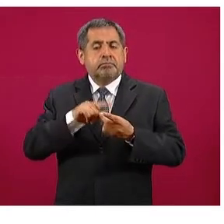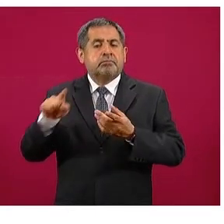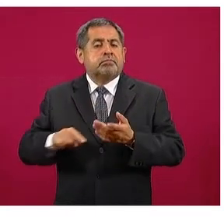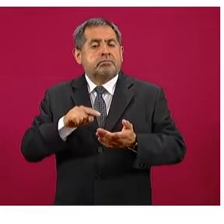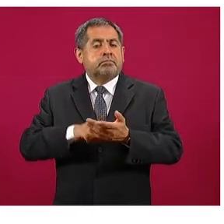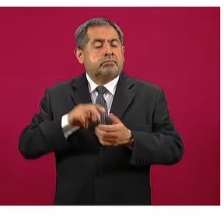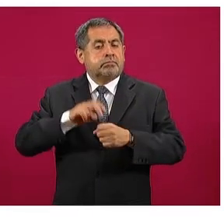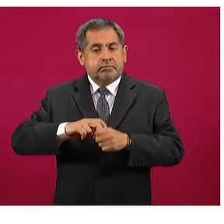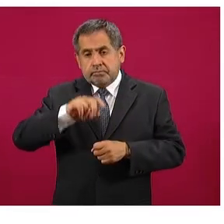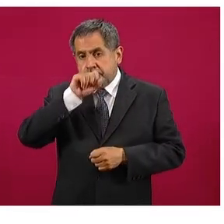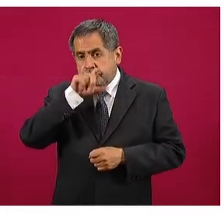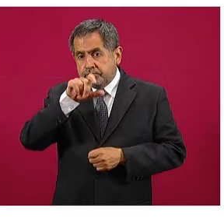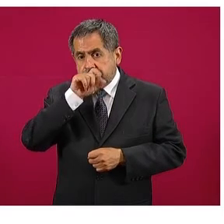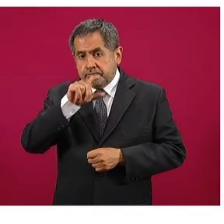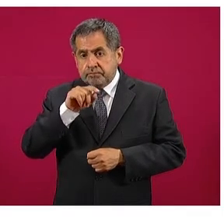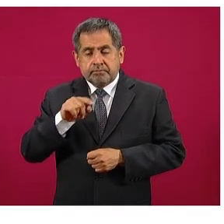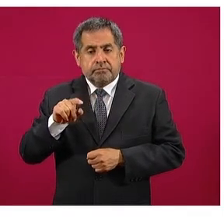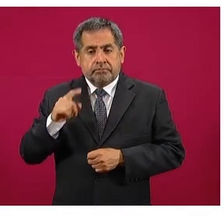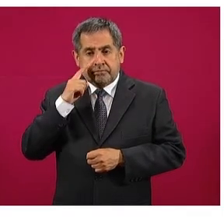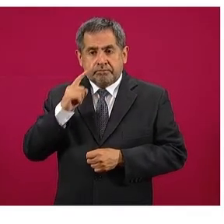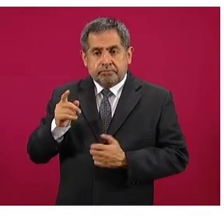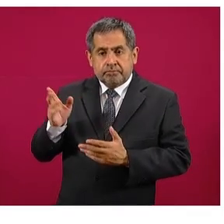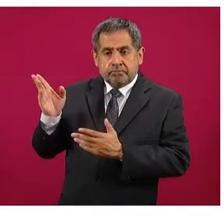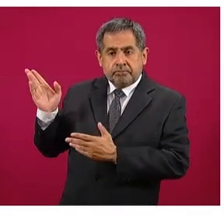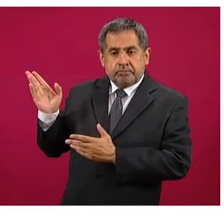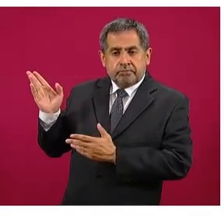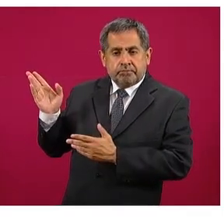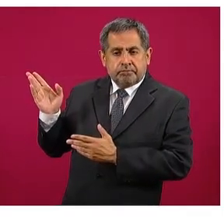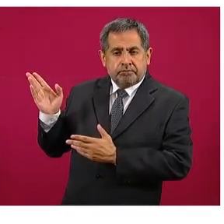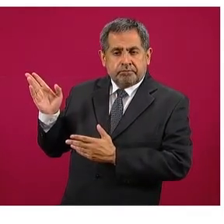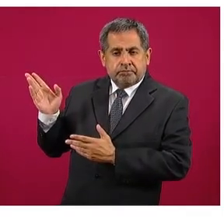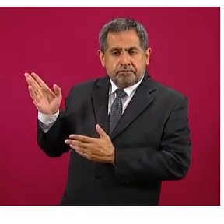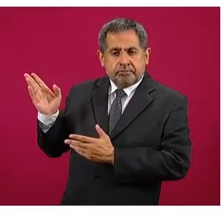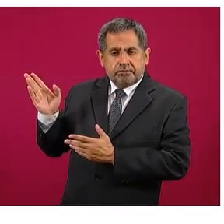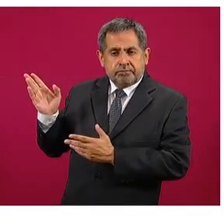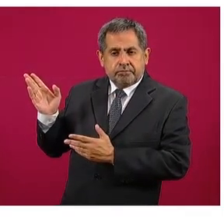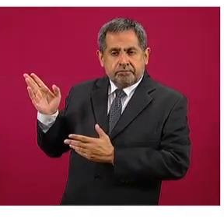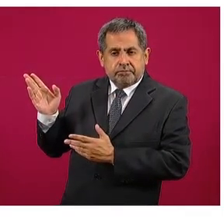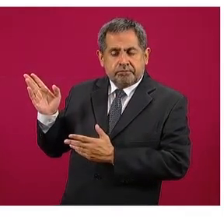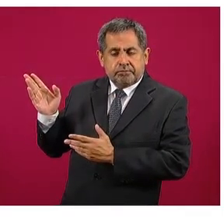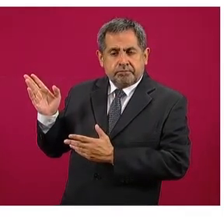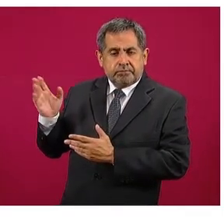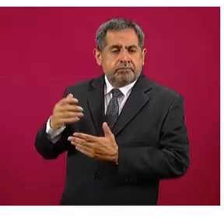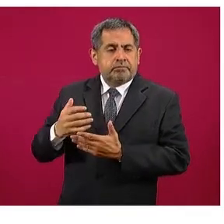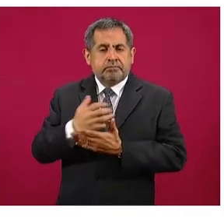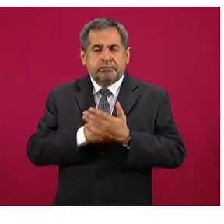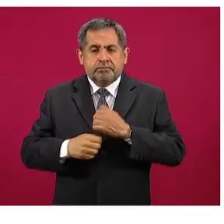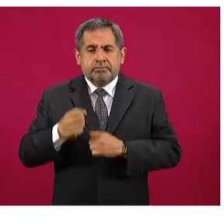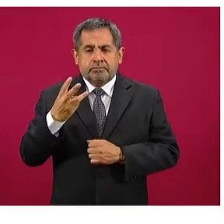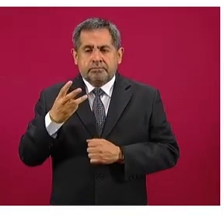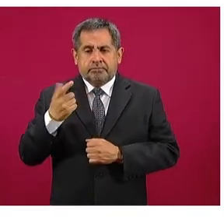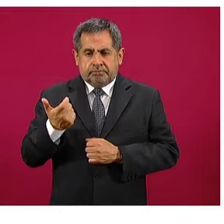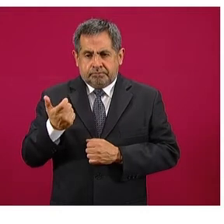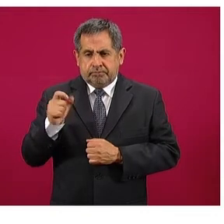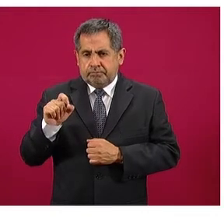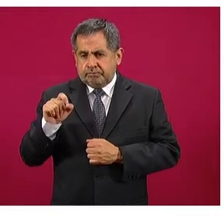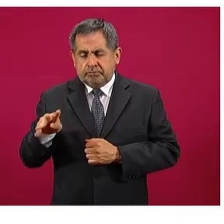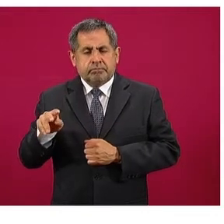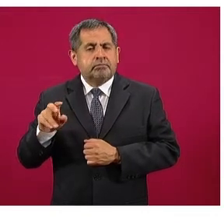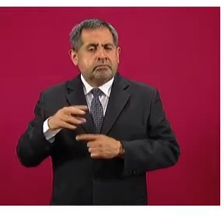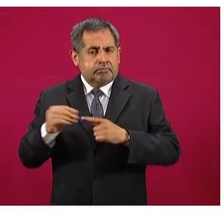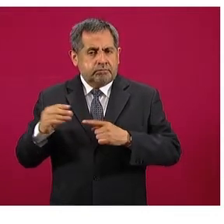de Allende, Jalisco, 21 pesos 68 centavos por litro, un margen de tres pesos 29 centavos. Esta